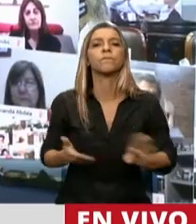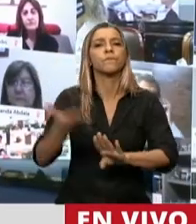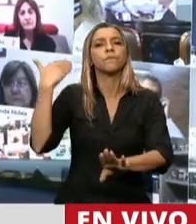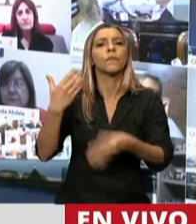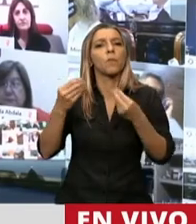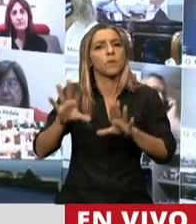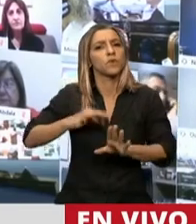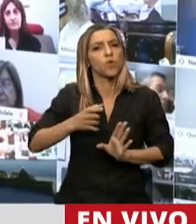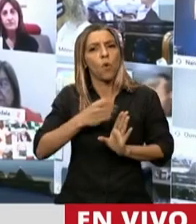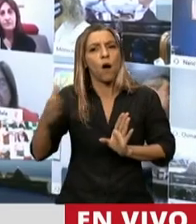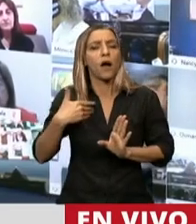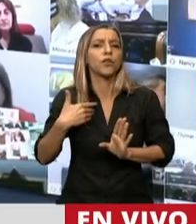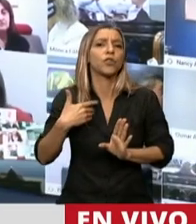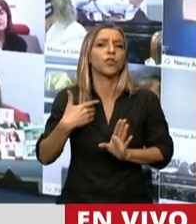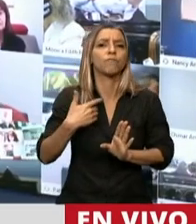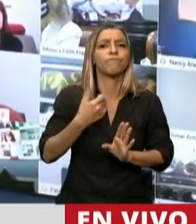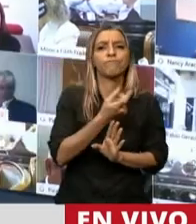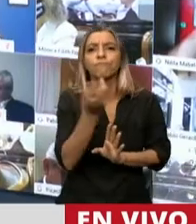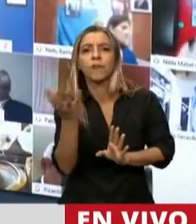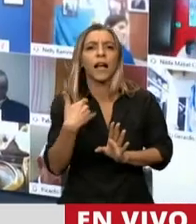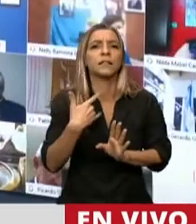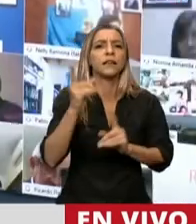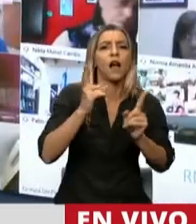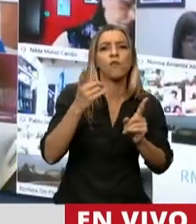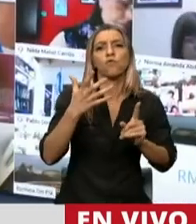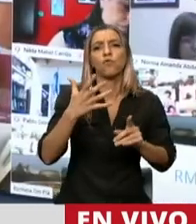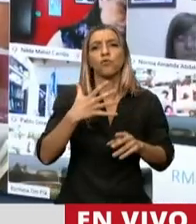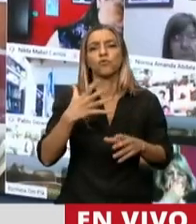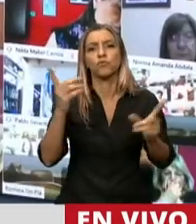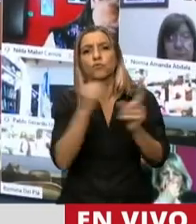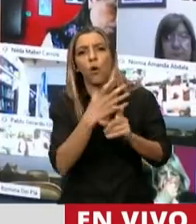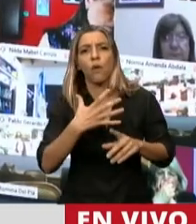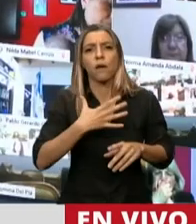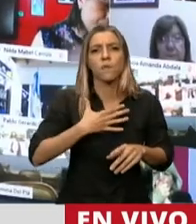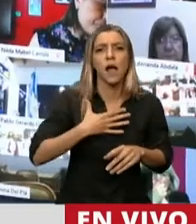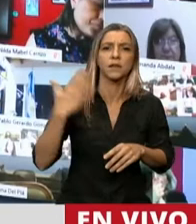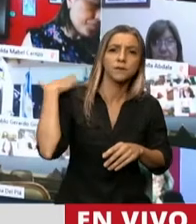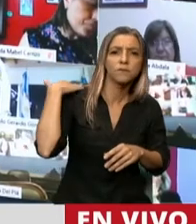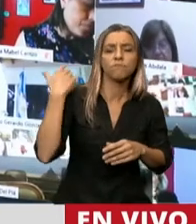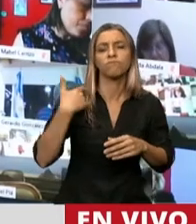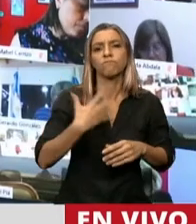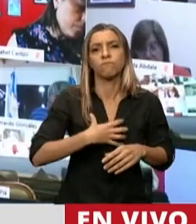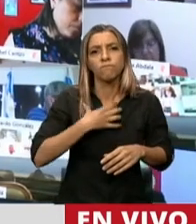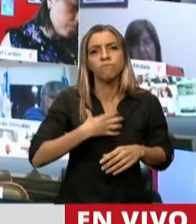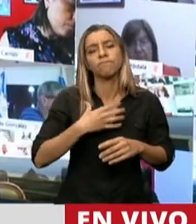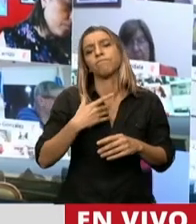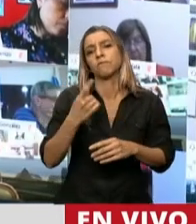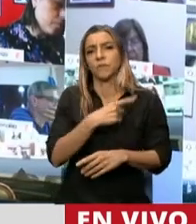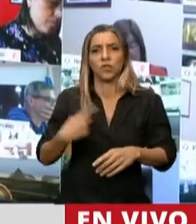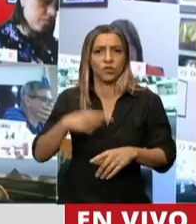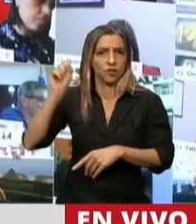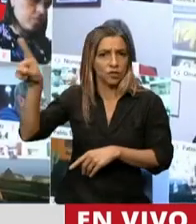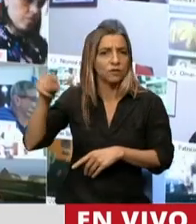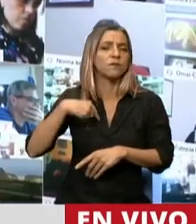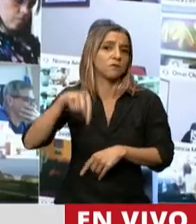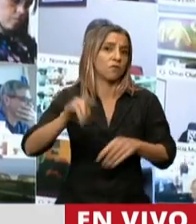este, los casos eran algunas pequeñas neumonías en una gran provincia de China, y hoy el mundo